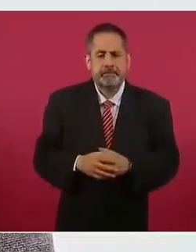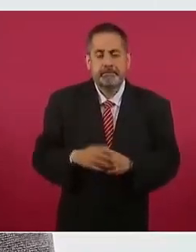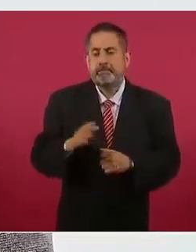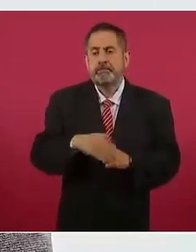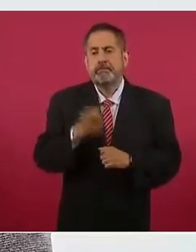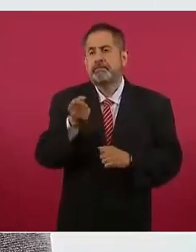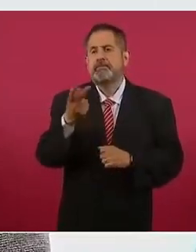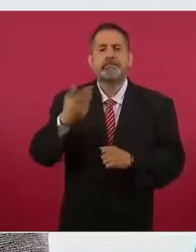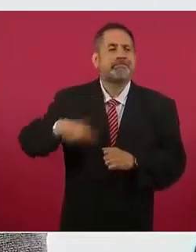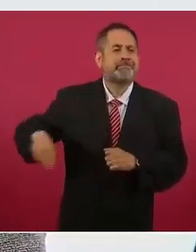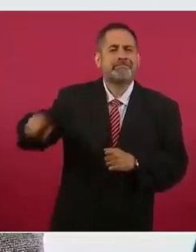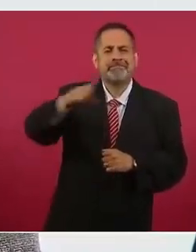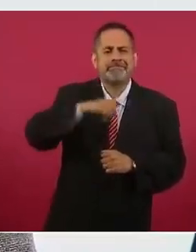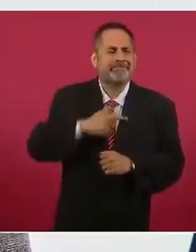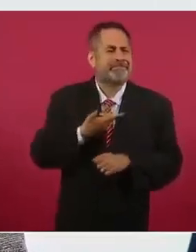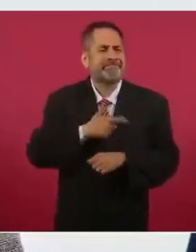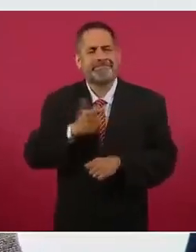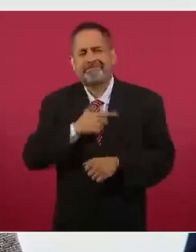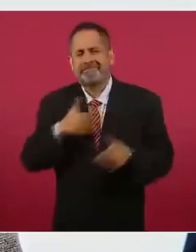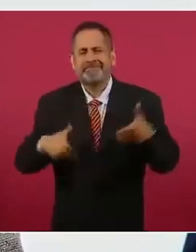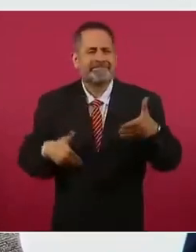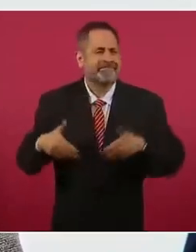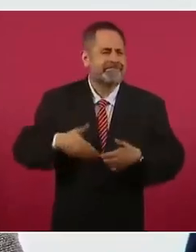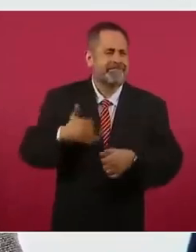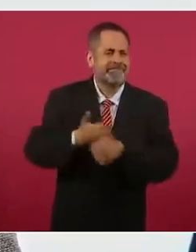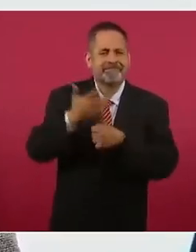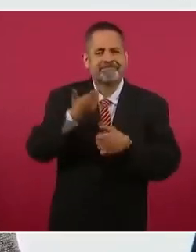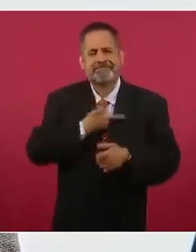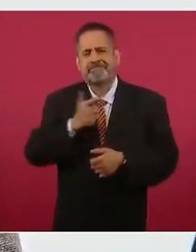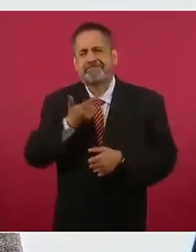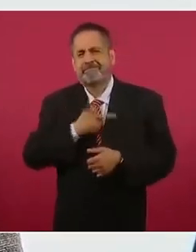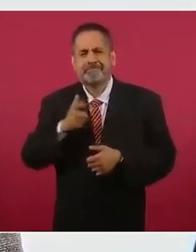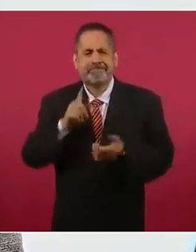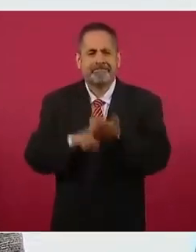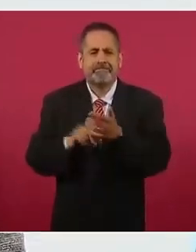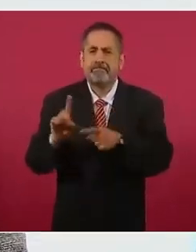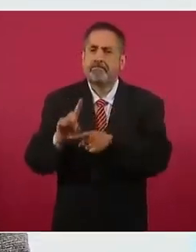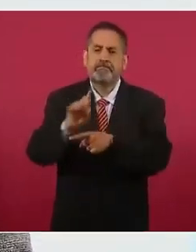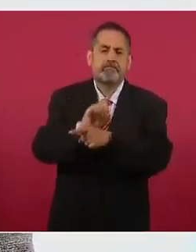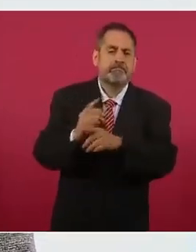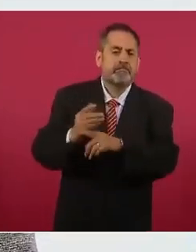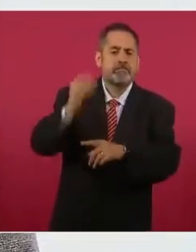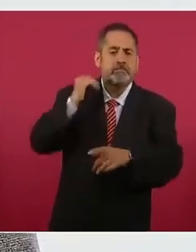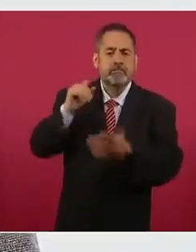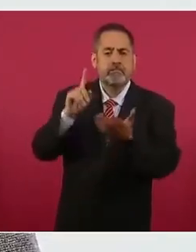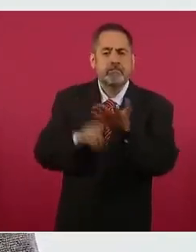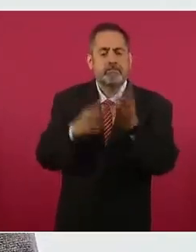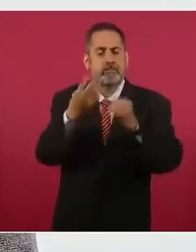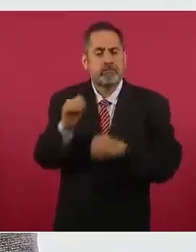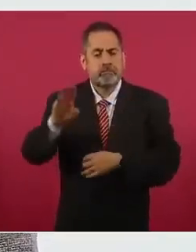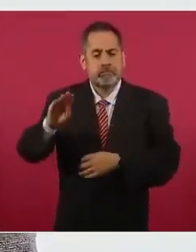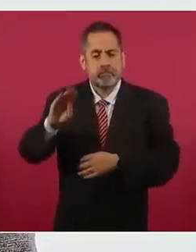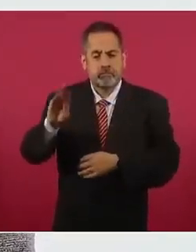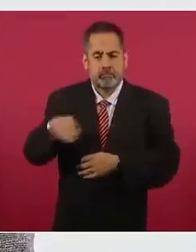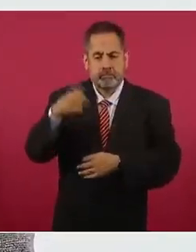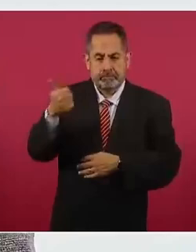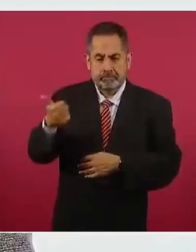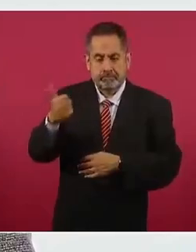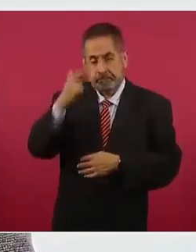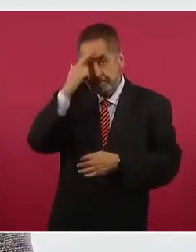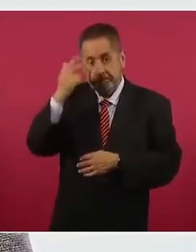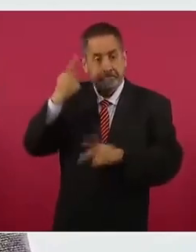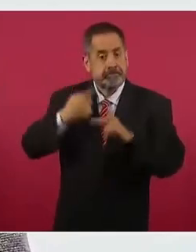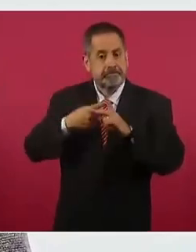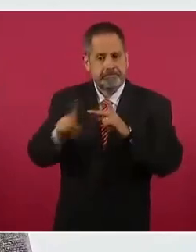popular, hay una inconformidad permanente en la sociedad desde 1996, cuando se instaló